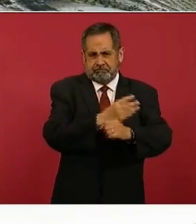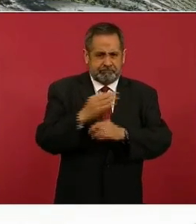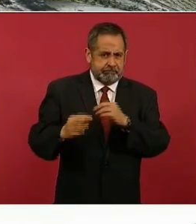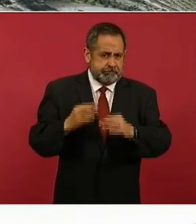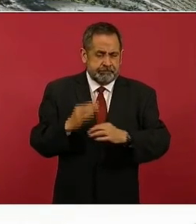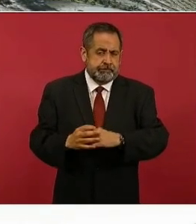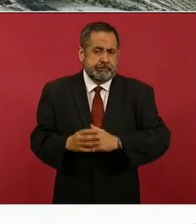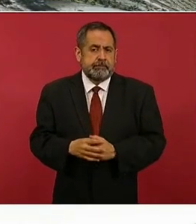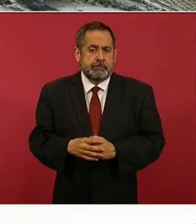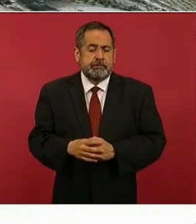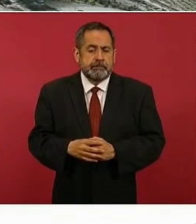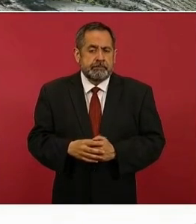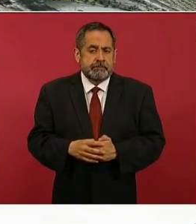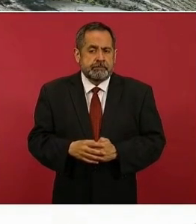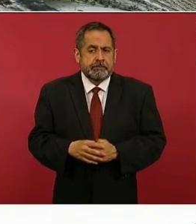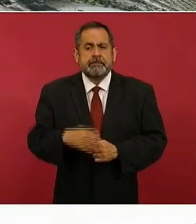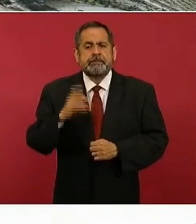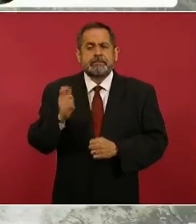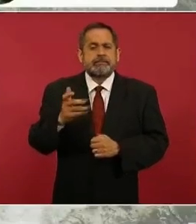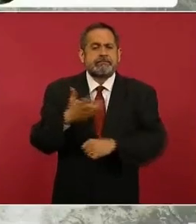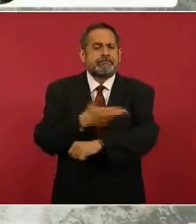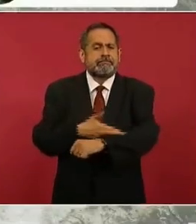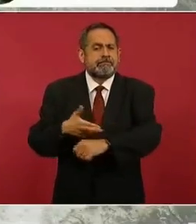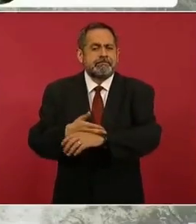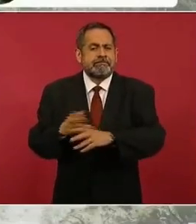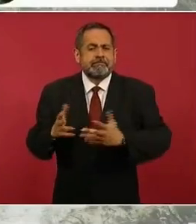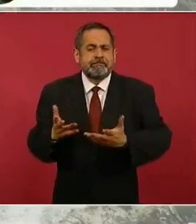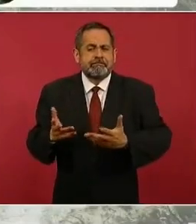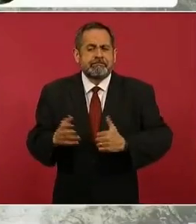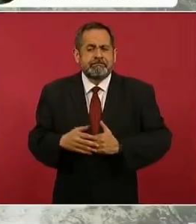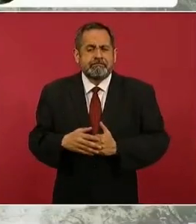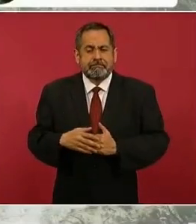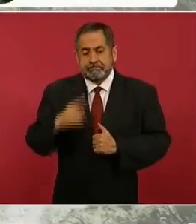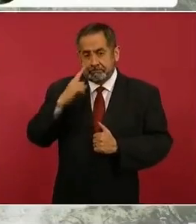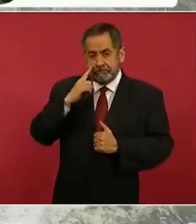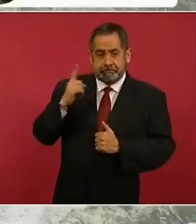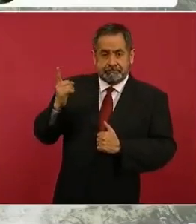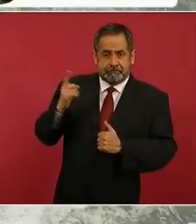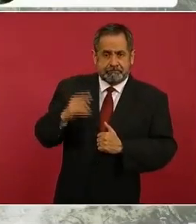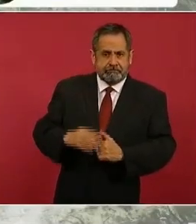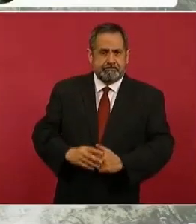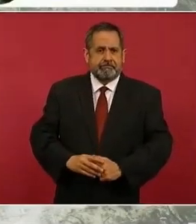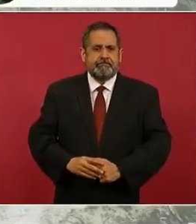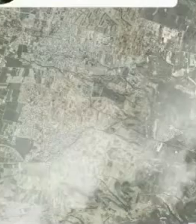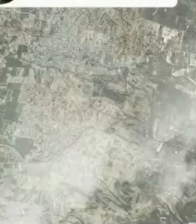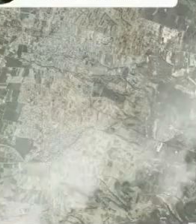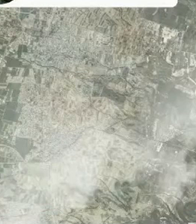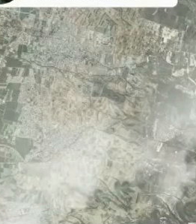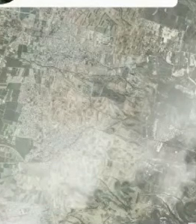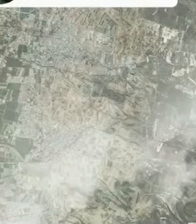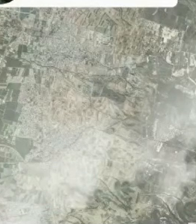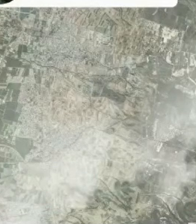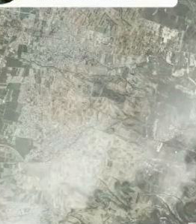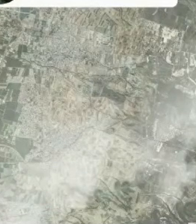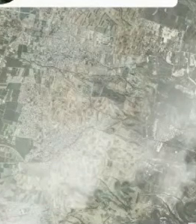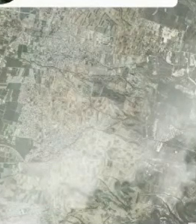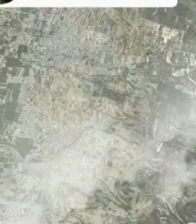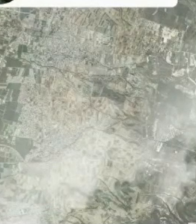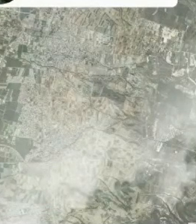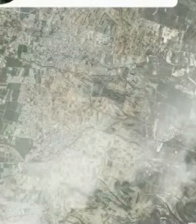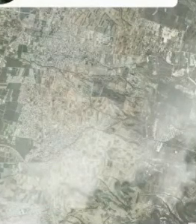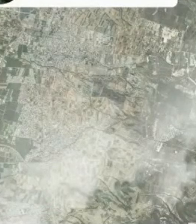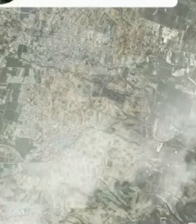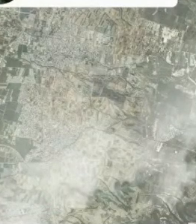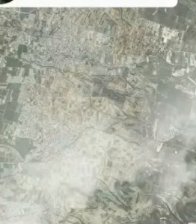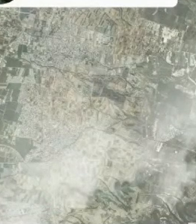Ahora, ¿cuáles son estas acciones que estamos llevando a cabo? Bueno, principalmente estamos hablando de equipamiento deportivo y cultural, un centro de visitantes,